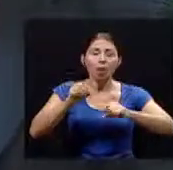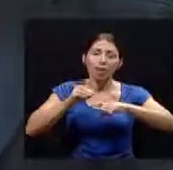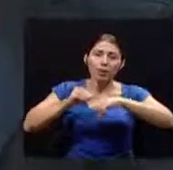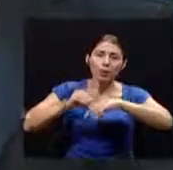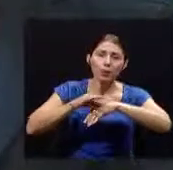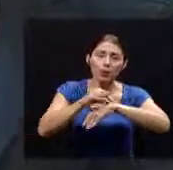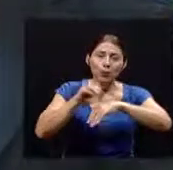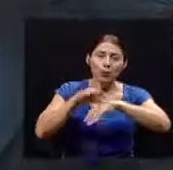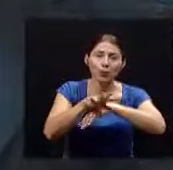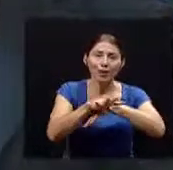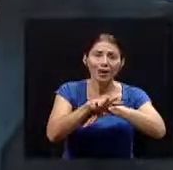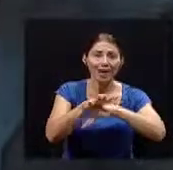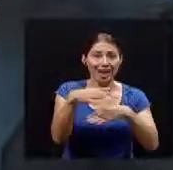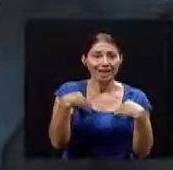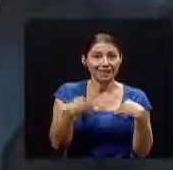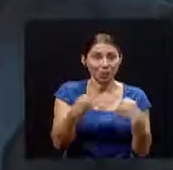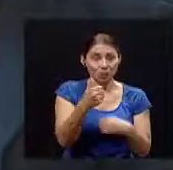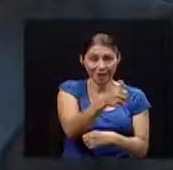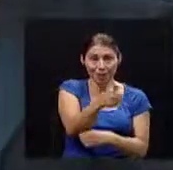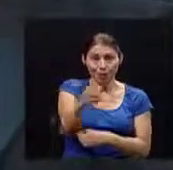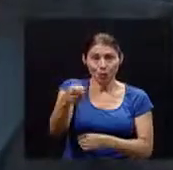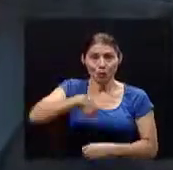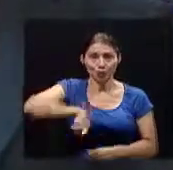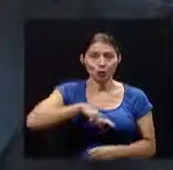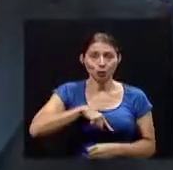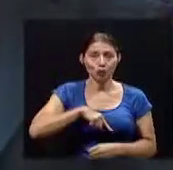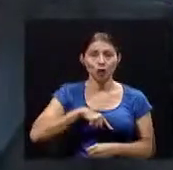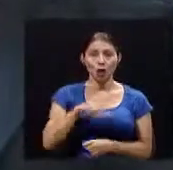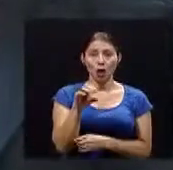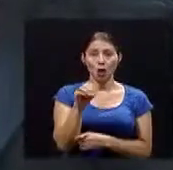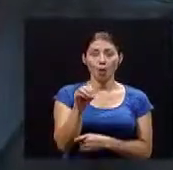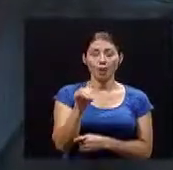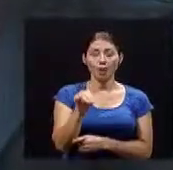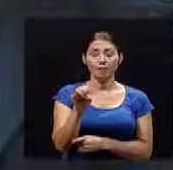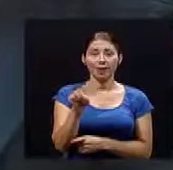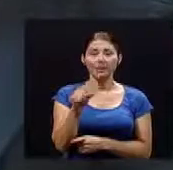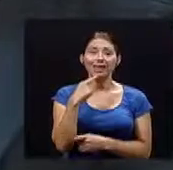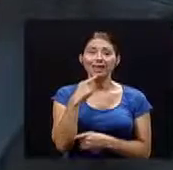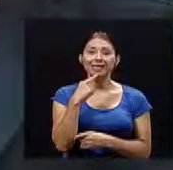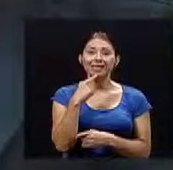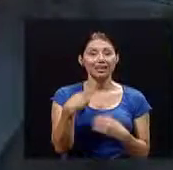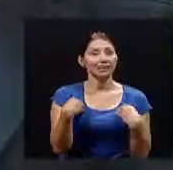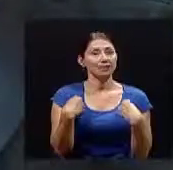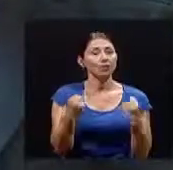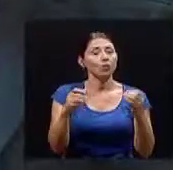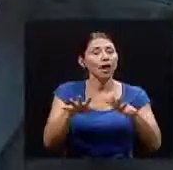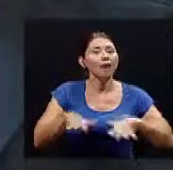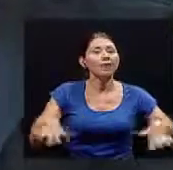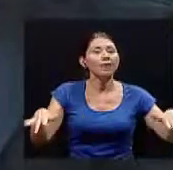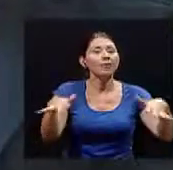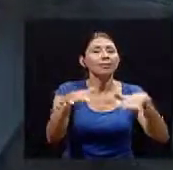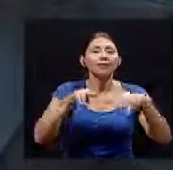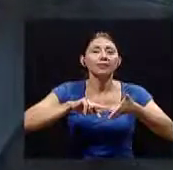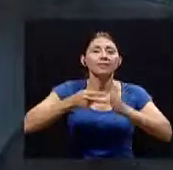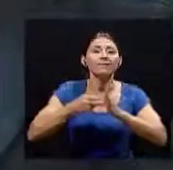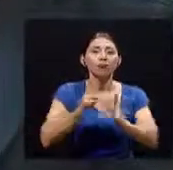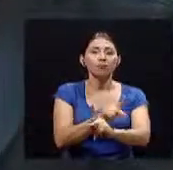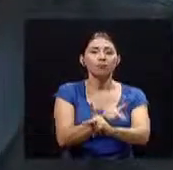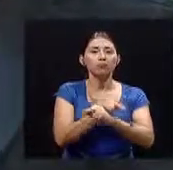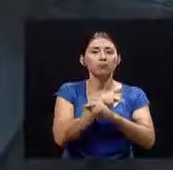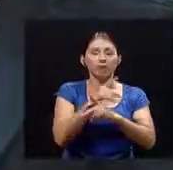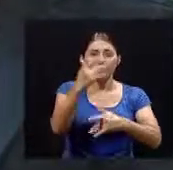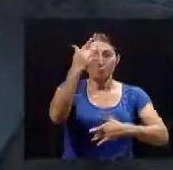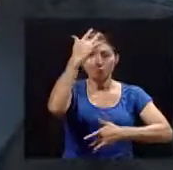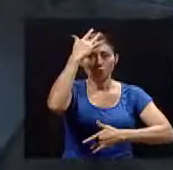de cada uno de nosotros. Para la OMS, la salud ambiental se basa en la prevención de las enfermedades y en la